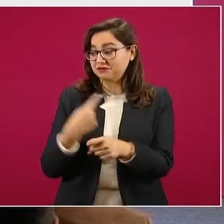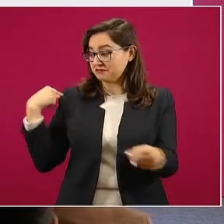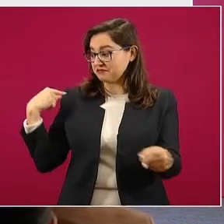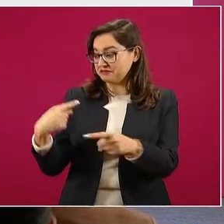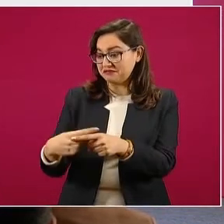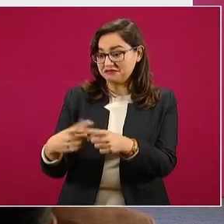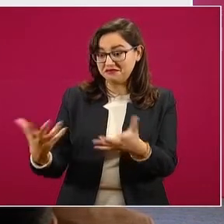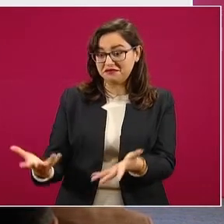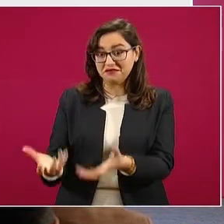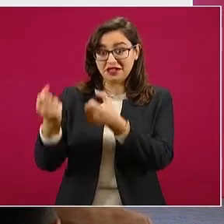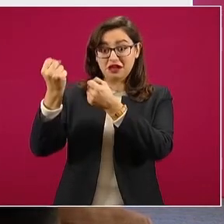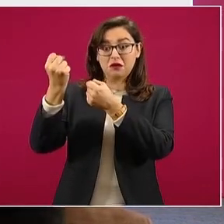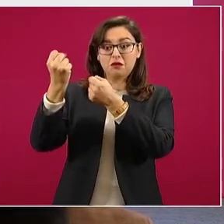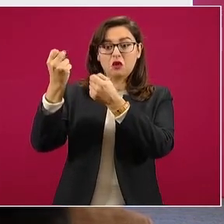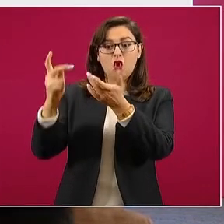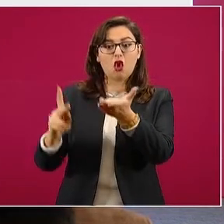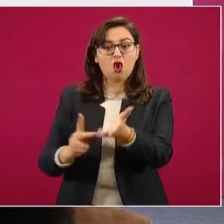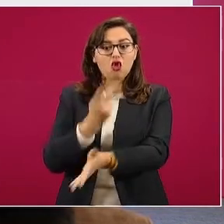se cae.